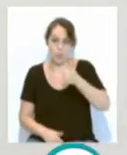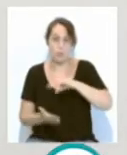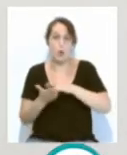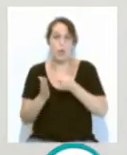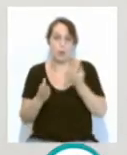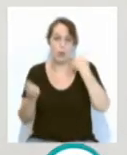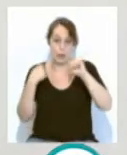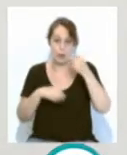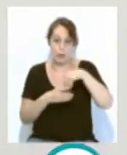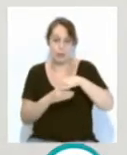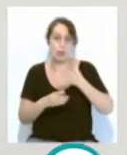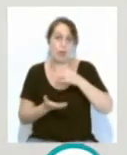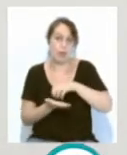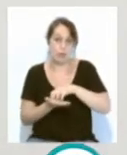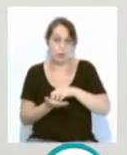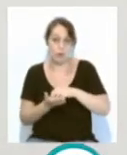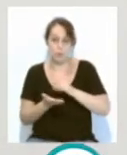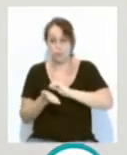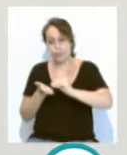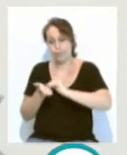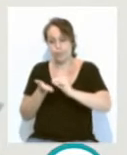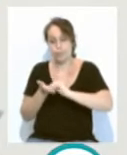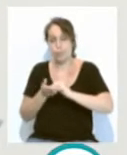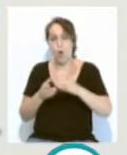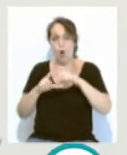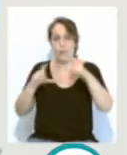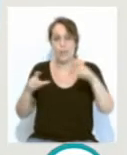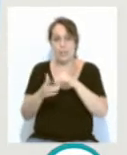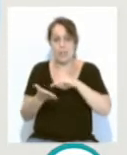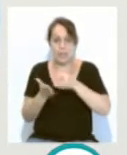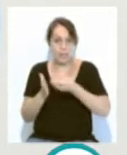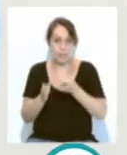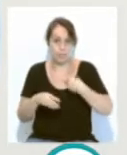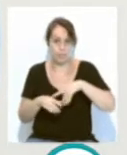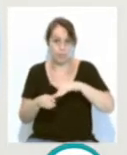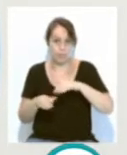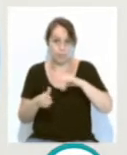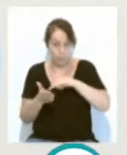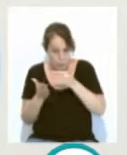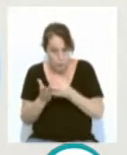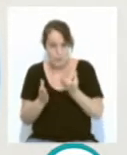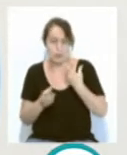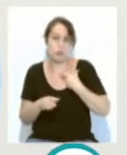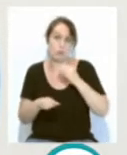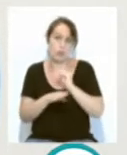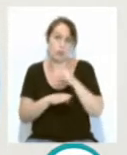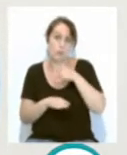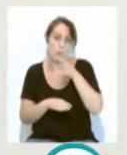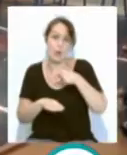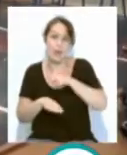previstas en este centro, redactado por la Oficina Técnica de Proyectos e Inversiones, a petición de la Delegación de Enseñanza.